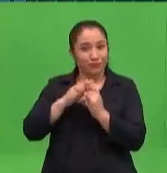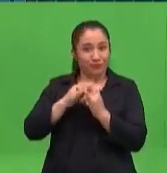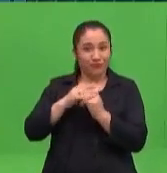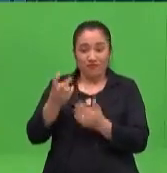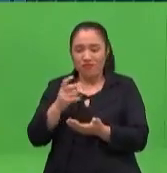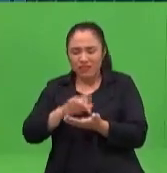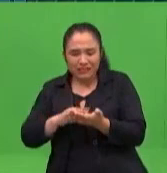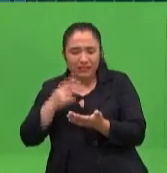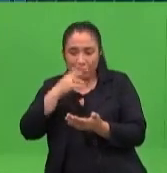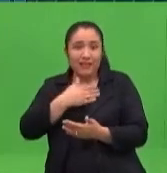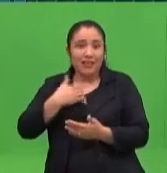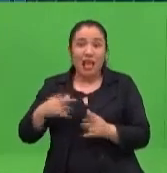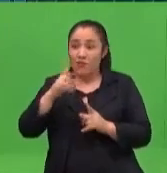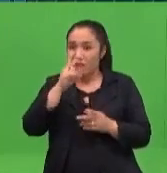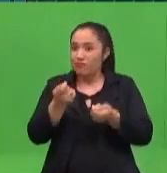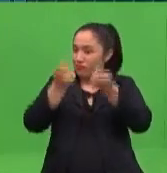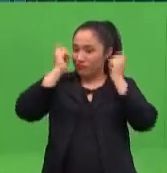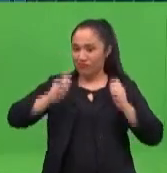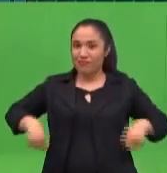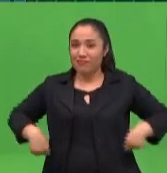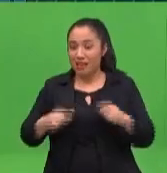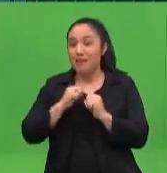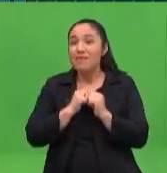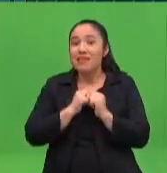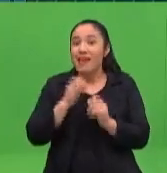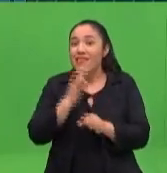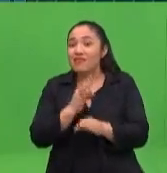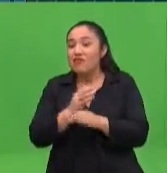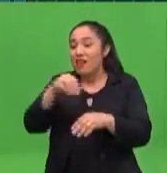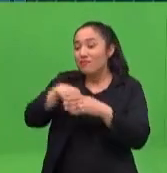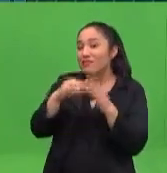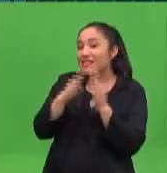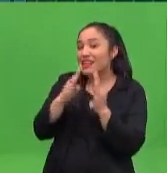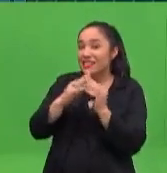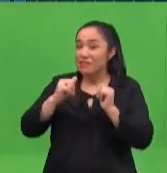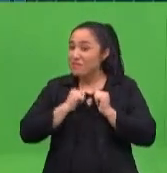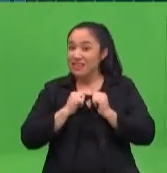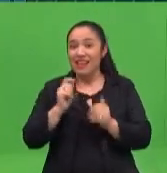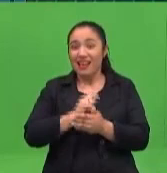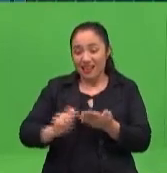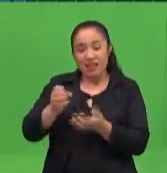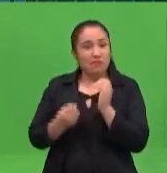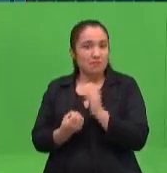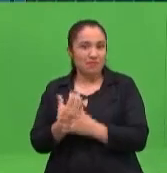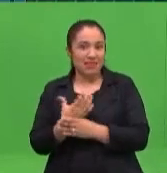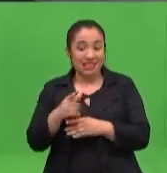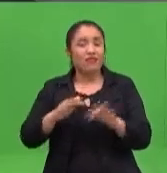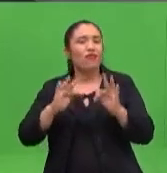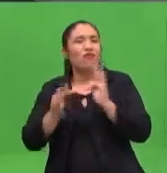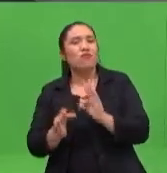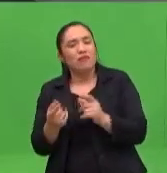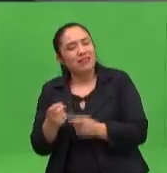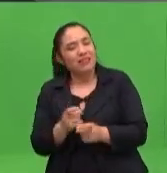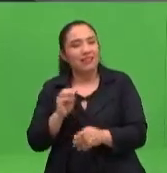al día siguiente esperando la hora de la clase. Eso es lo que queremos para animar a las familias y a los niños